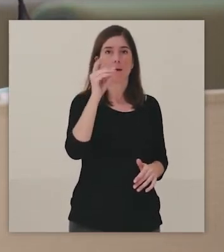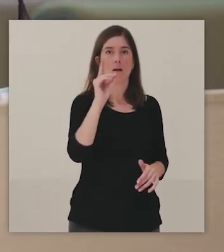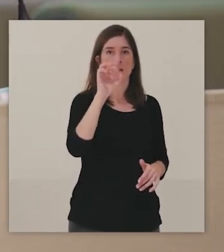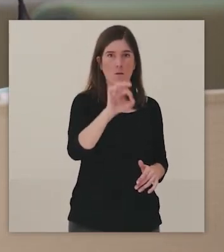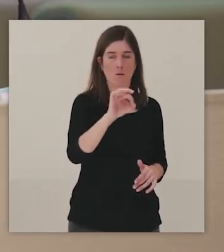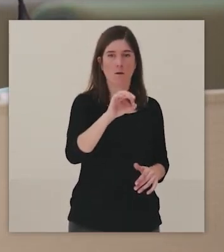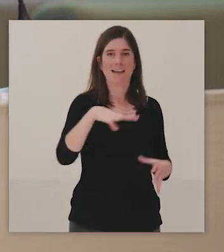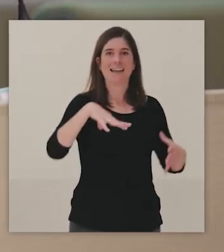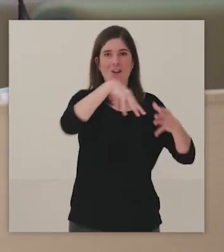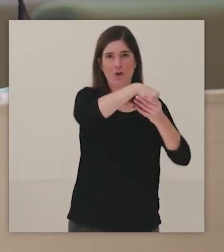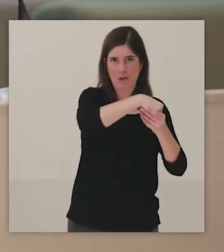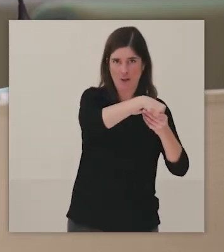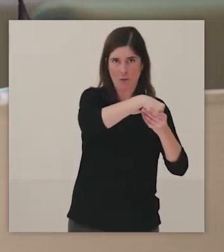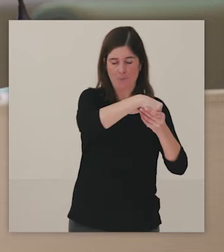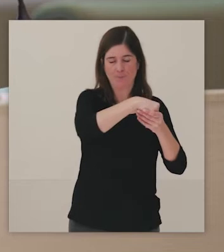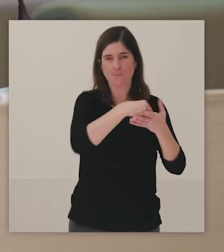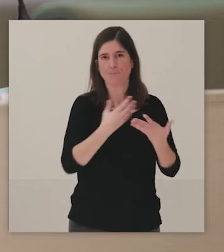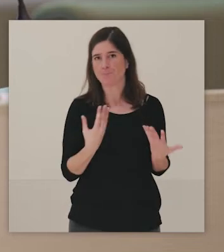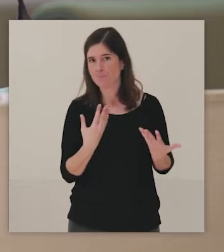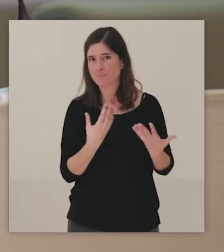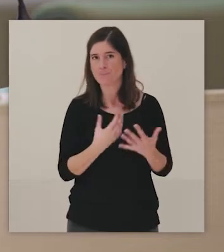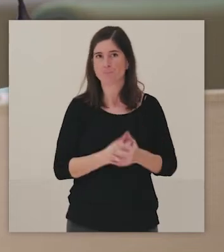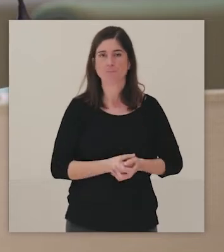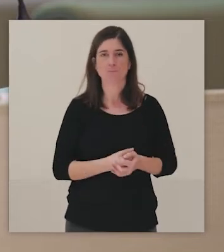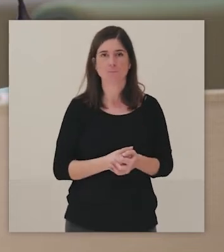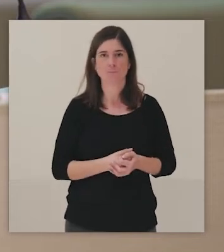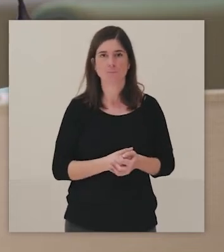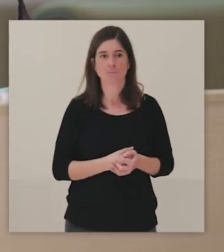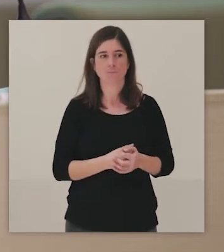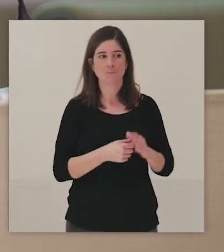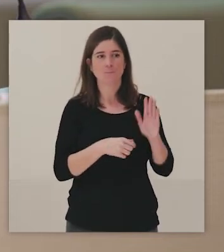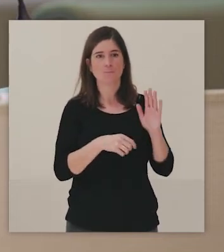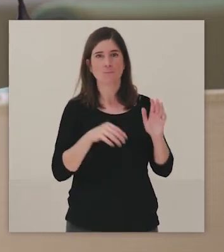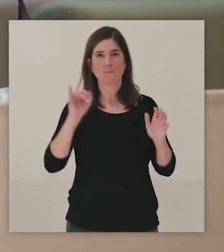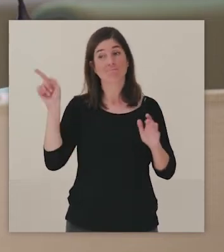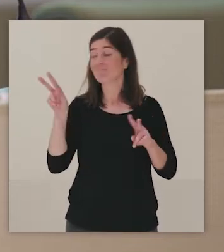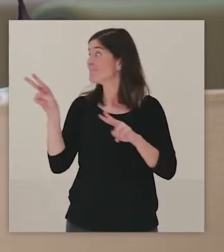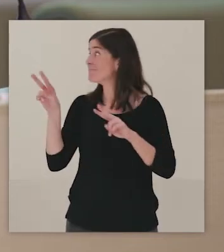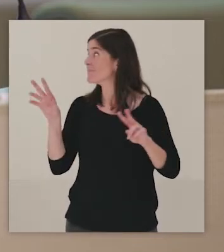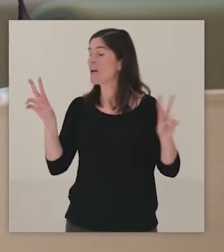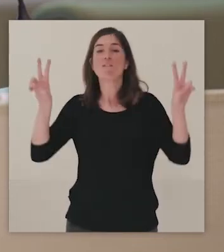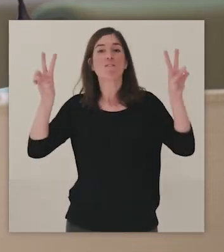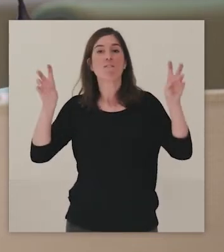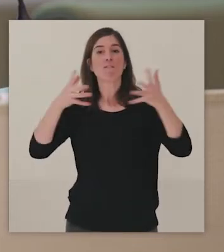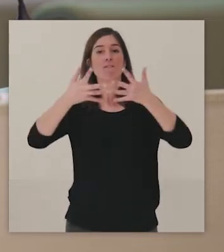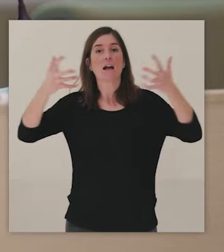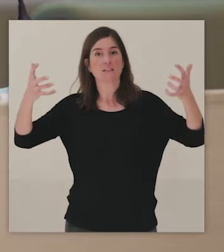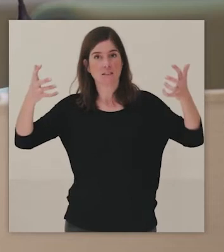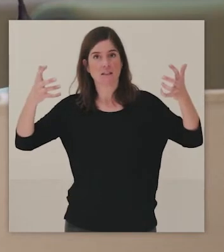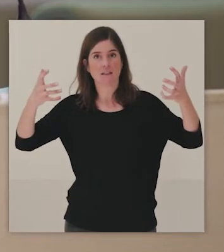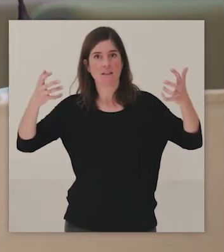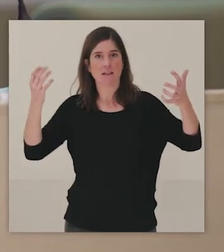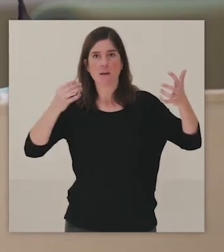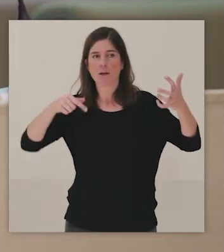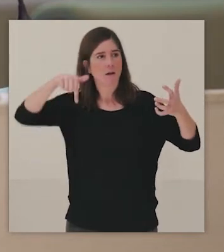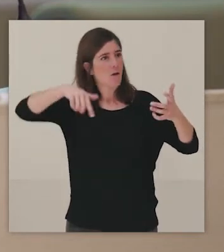frases que, como veis, que van salpicando la presentación que me parece que nos tenemos que,